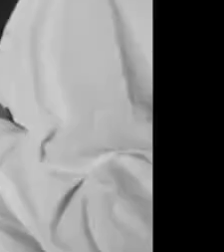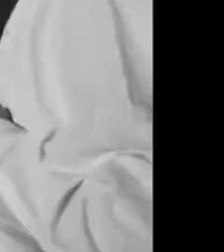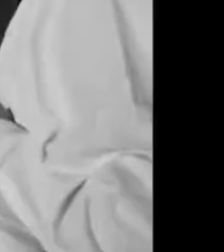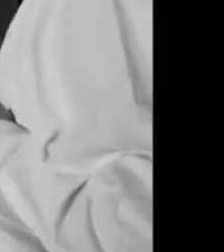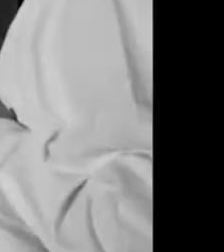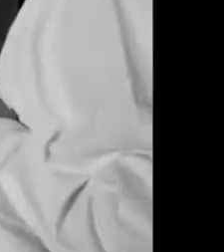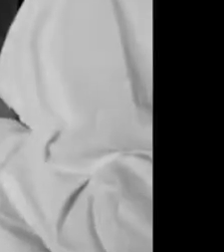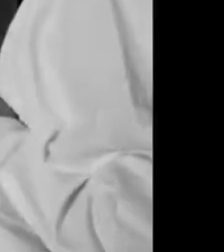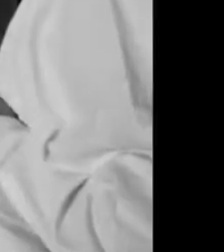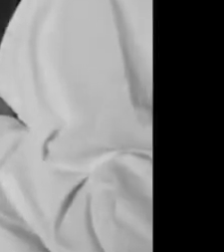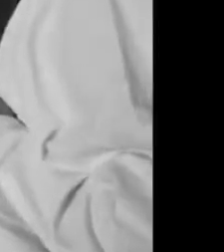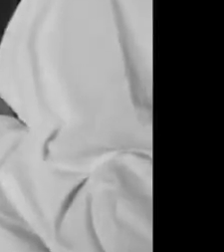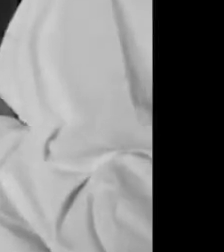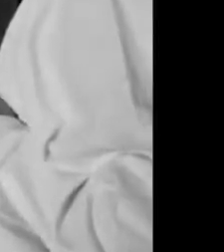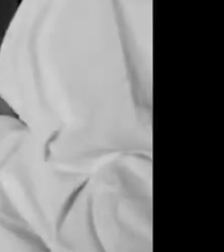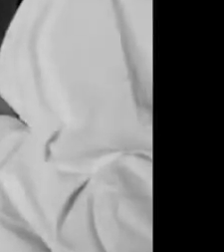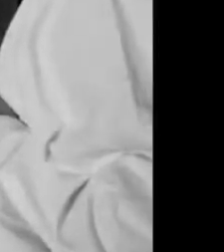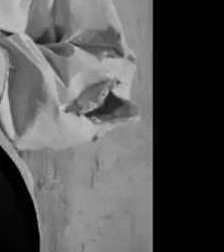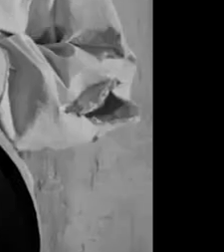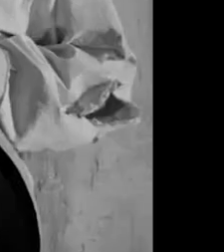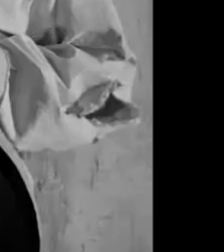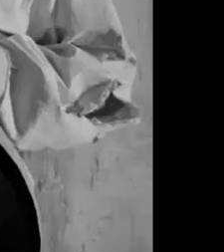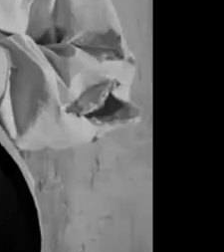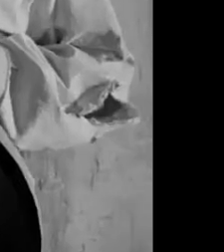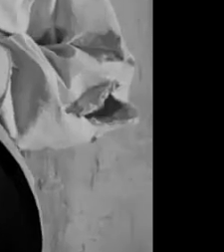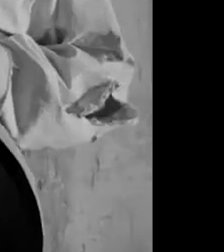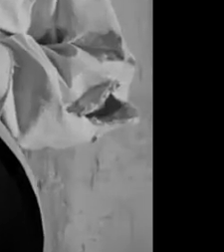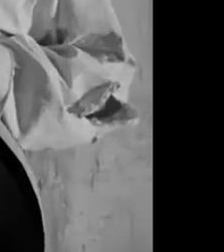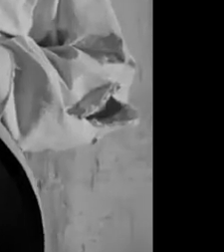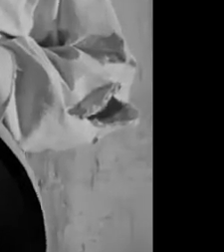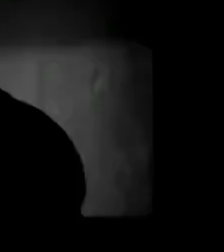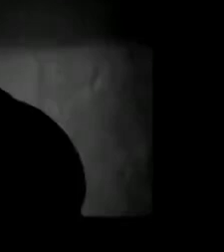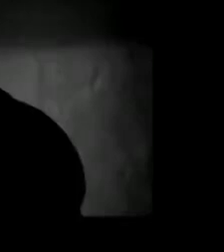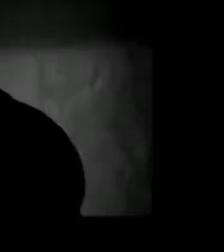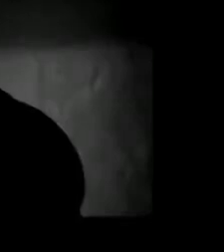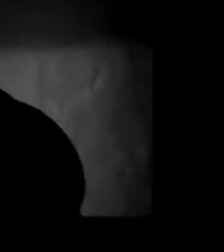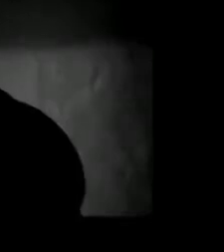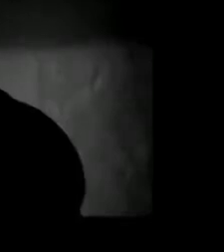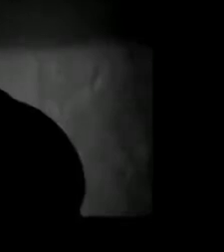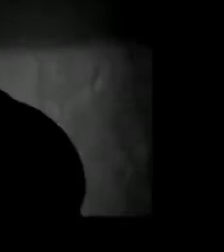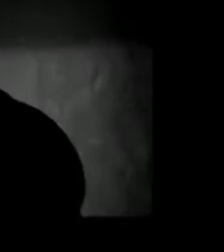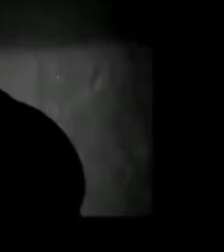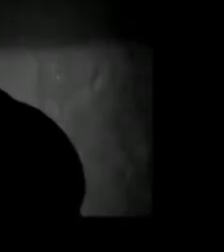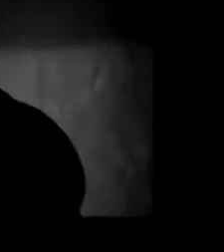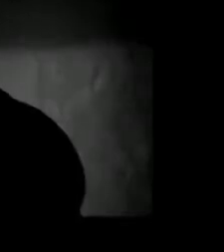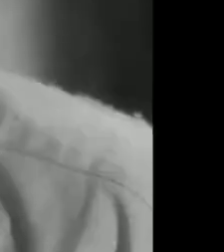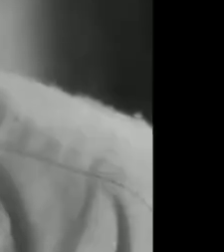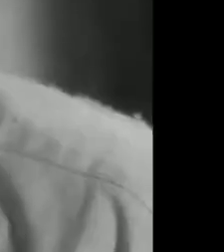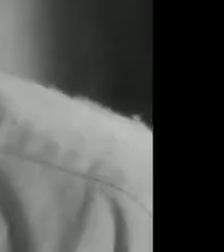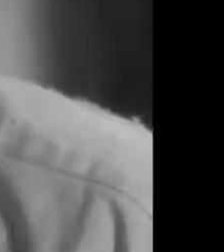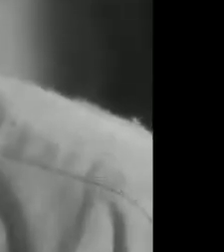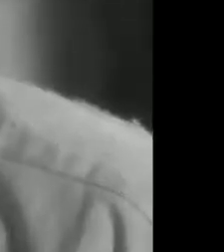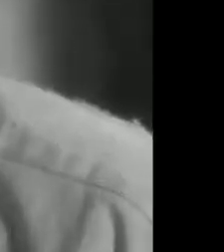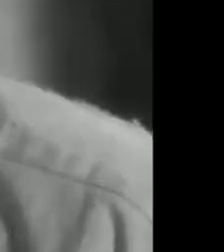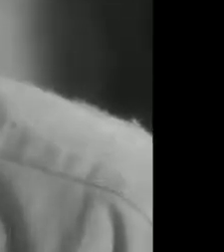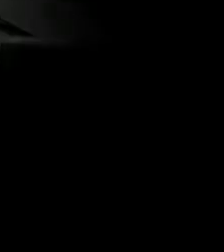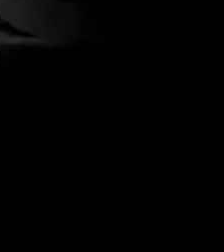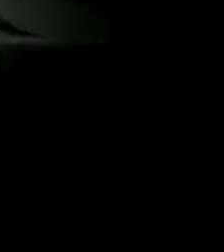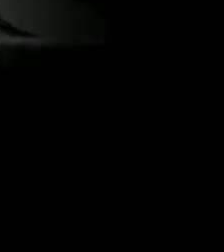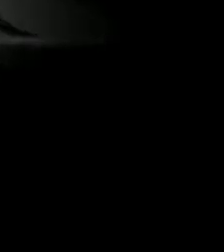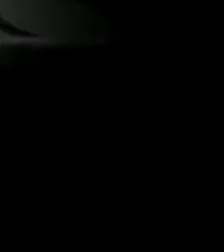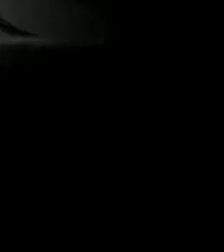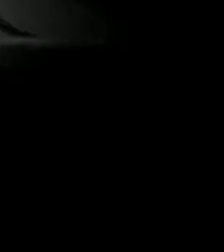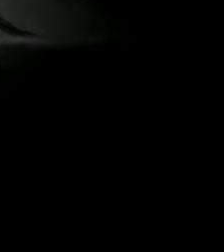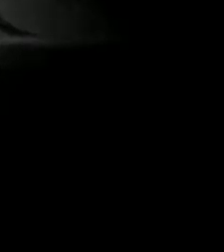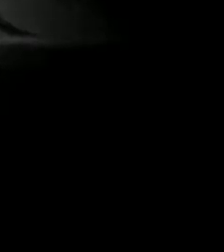muy bonita. ¿Y para quién es esa carta tan bonita? Para la clovia, señor profesor. Dígale su buena merced, que cuando vaya a pescar,